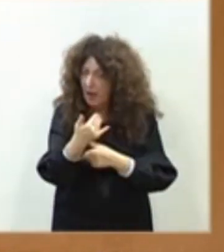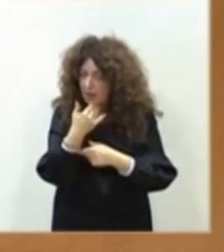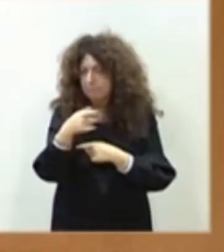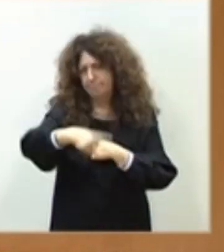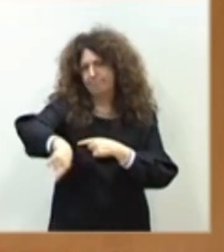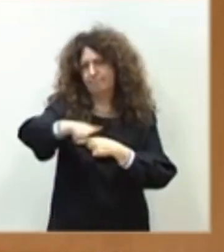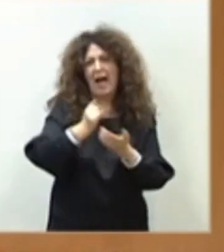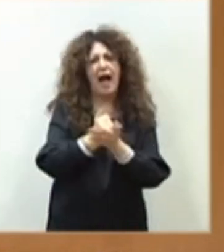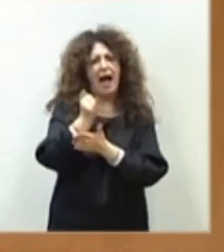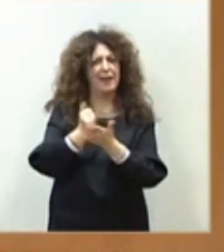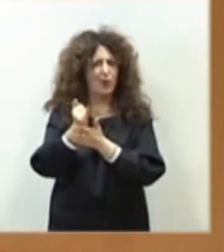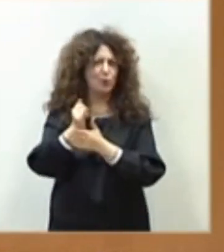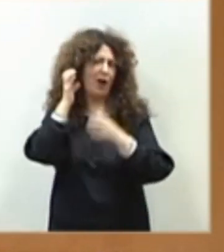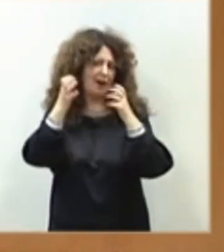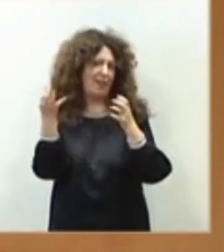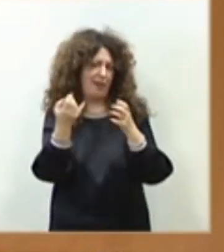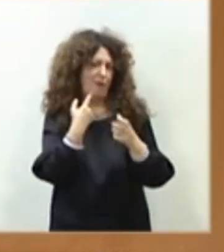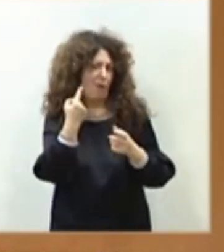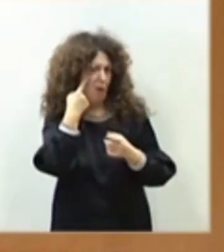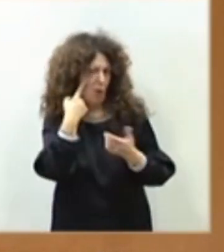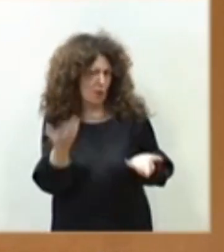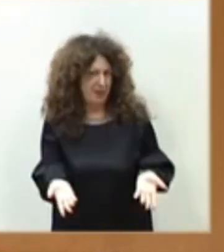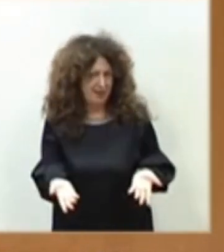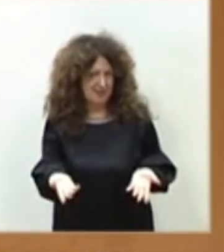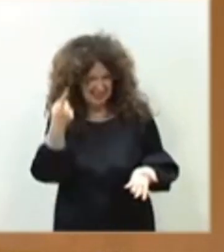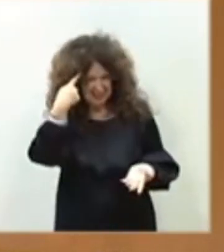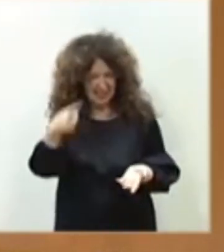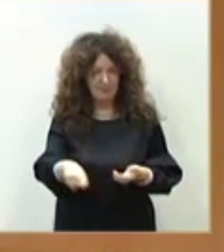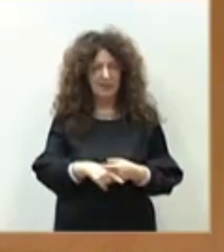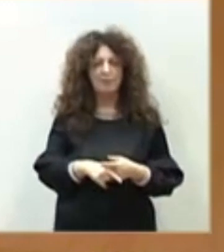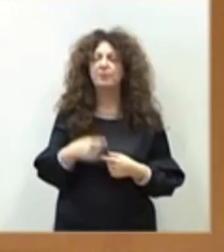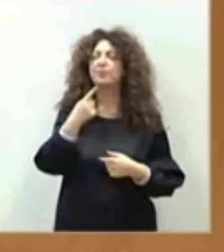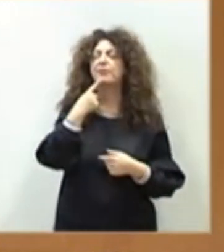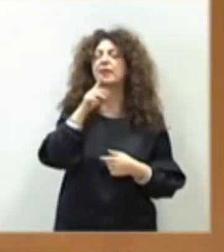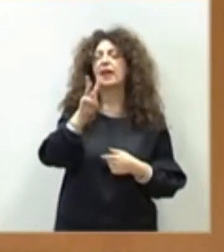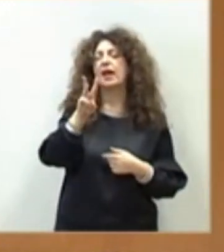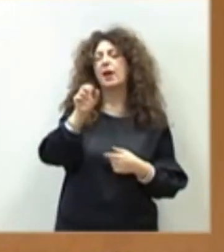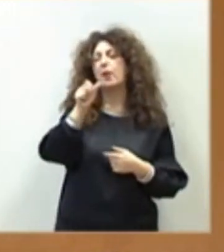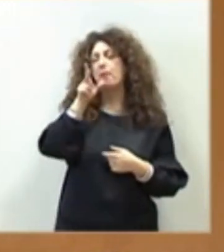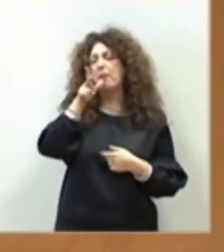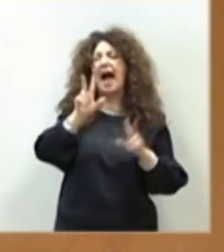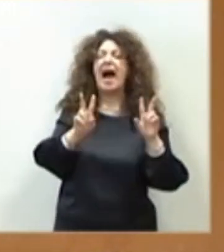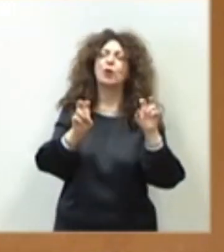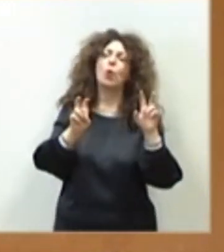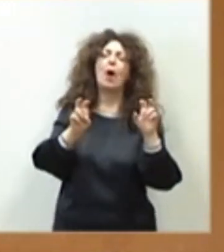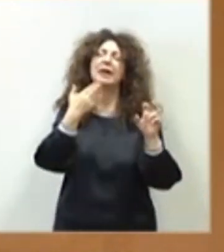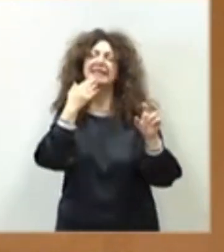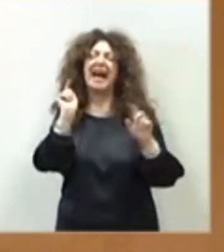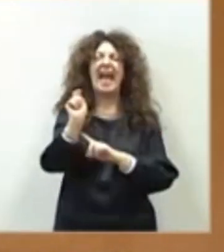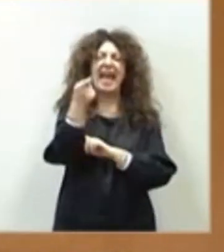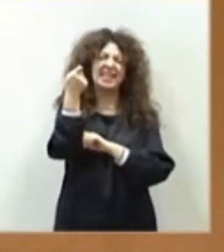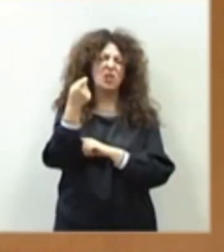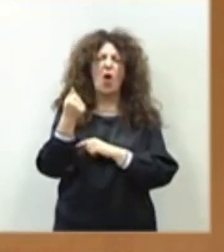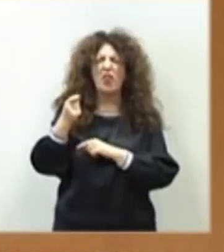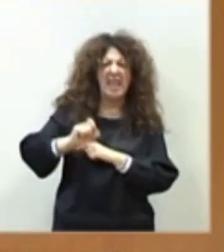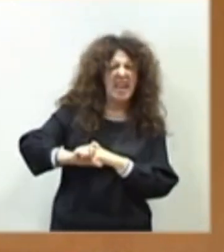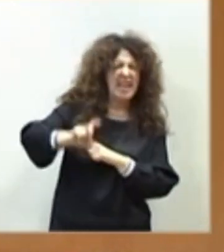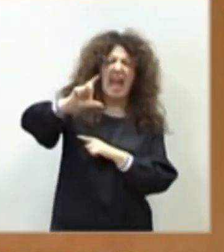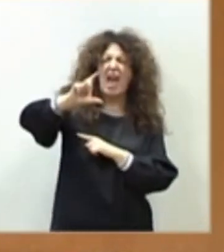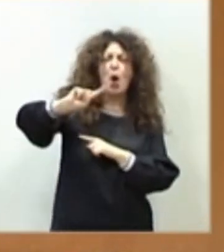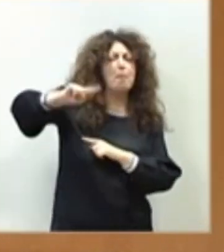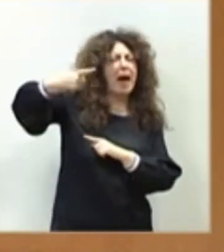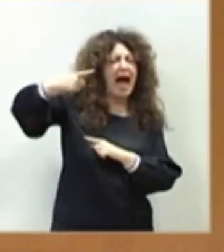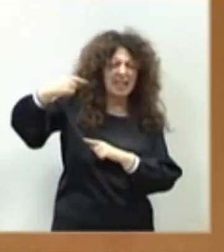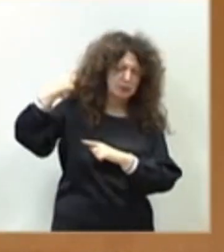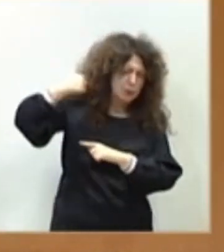agricultores y ganaderos. Usted habla del éxito de la nueva PAC, de que es la PAC que más dinero va a traer a nuestros agricultores y